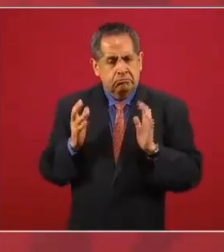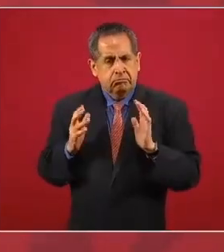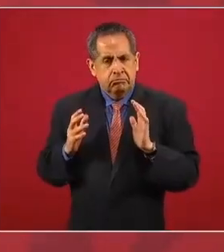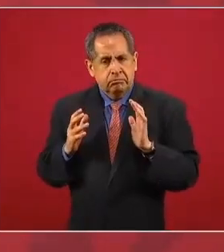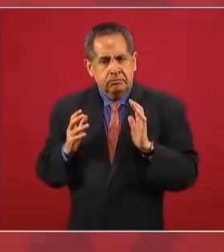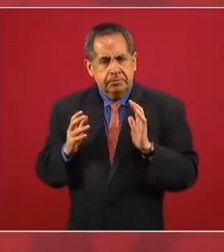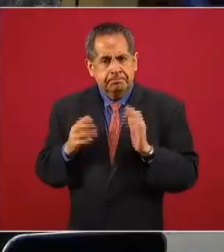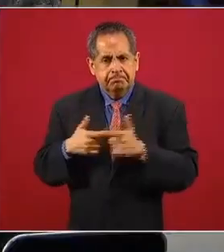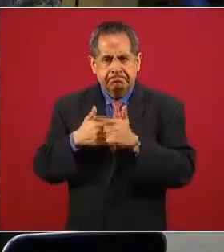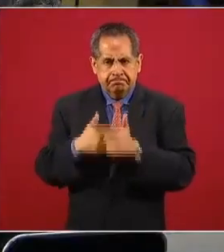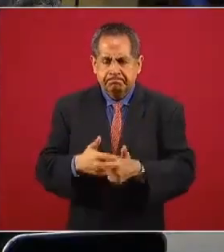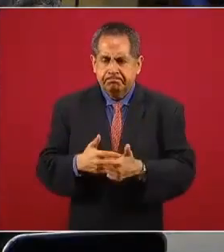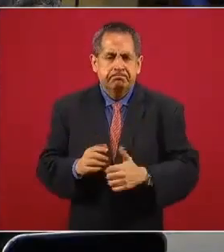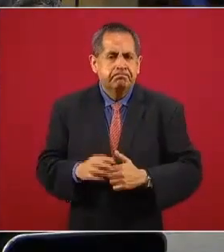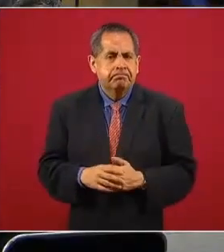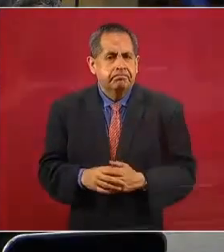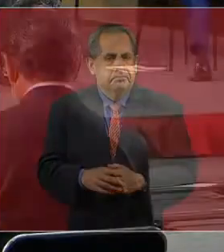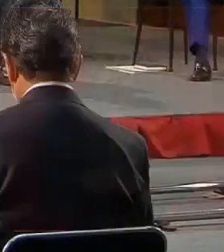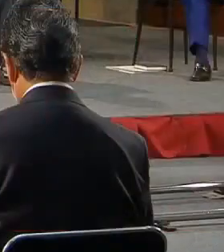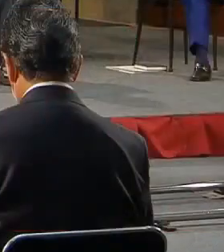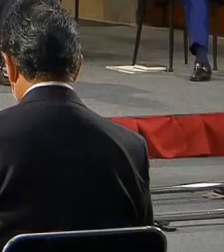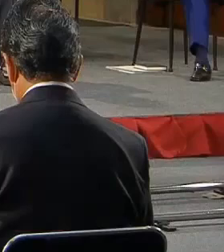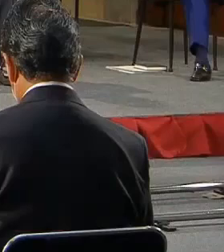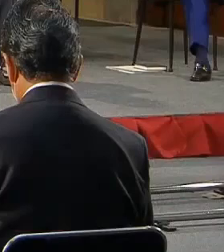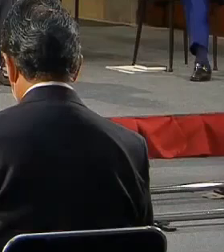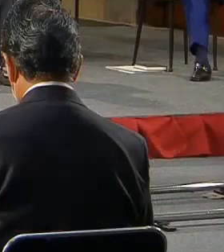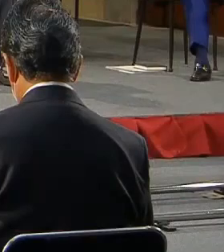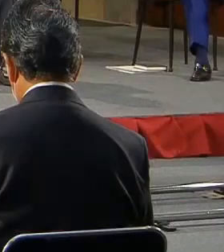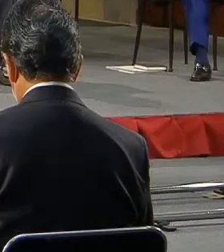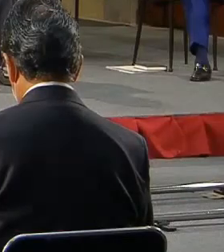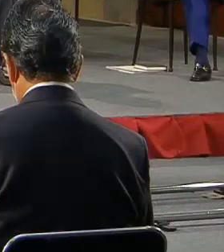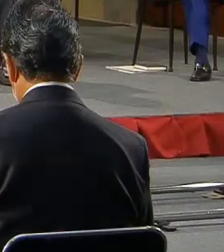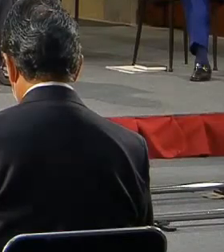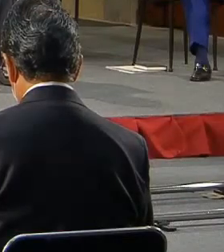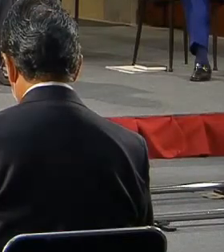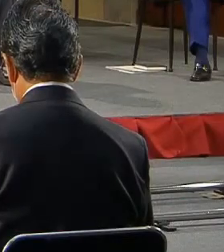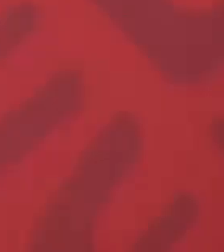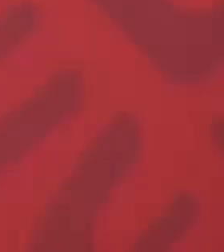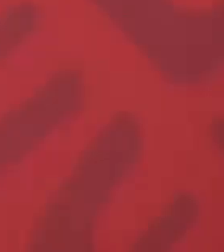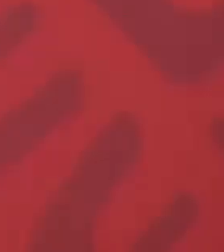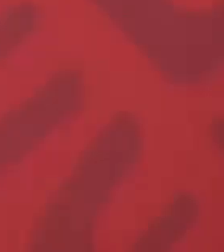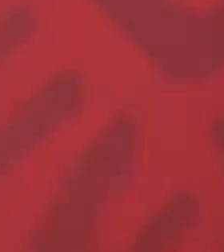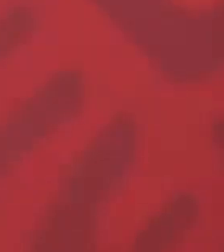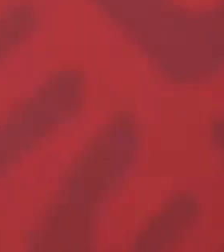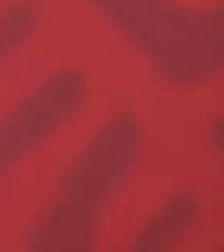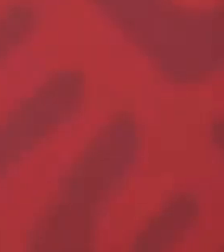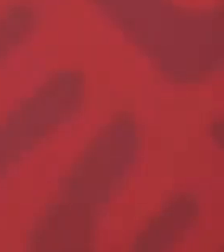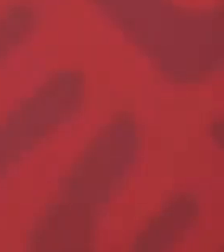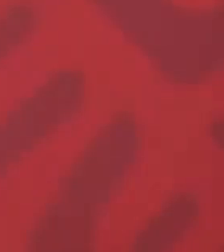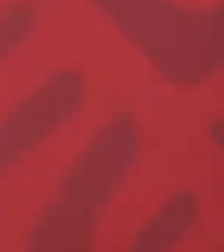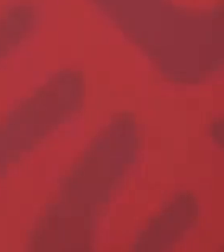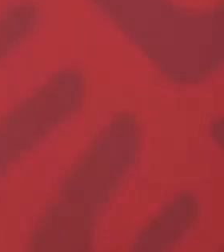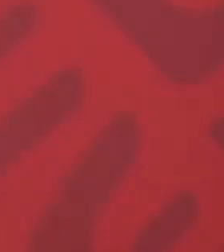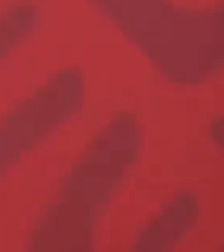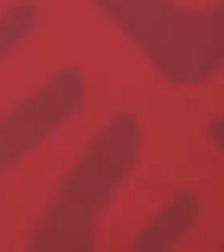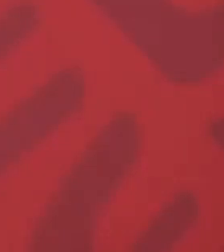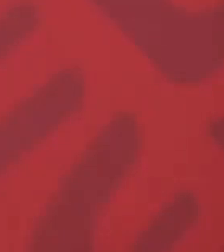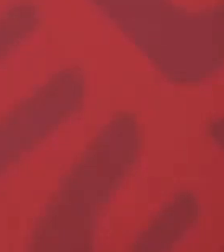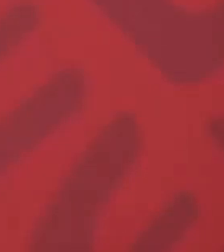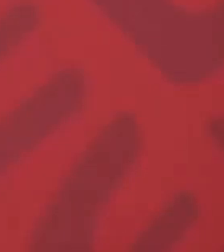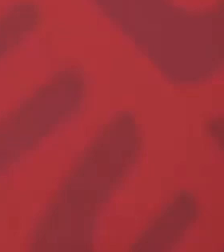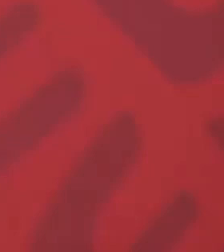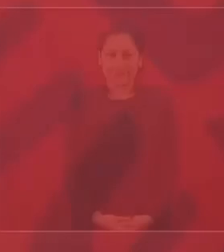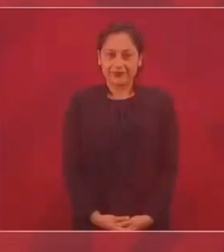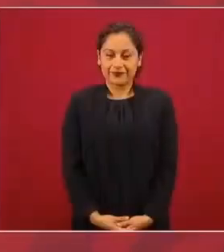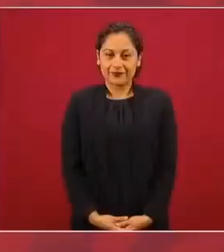este cambio o iniciar esta transformación como para